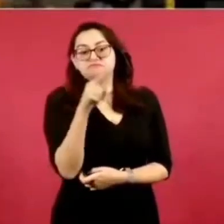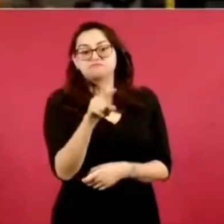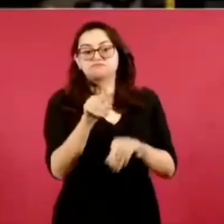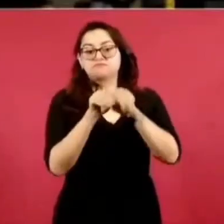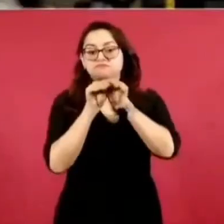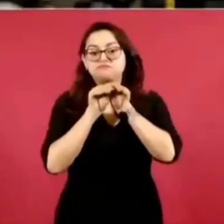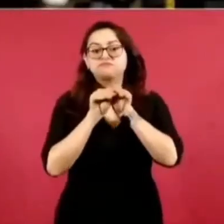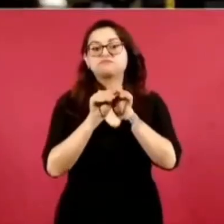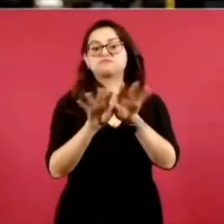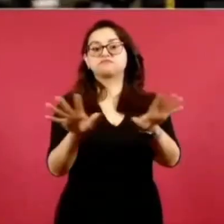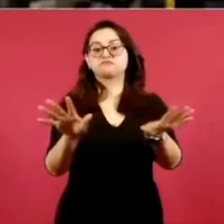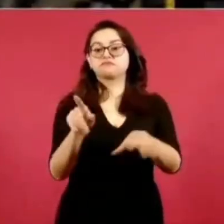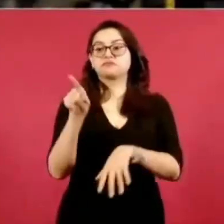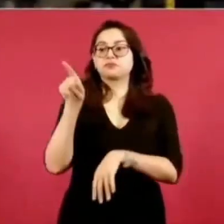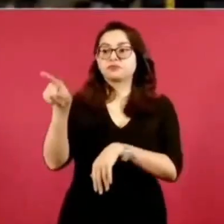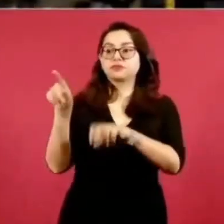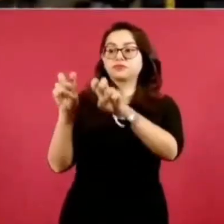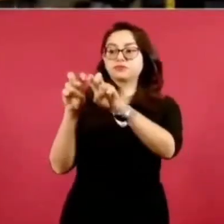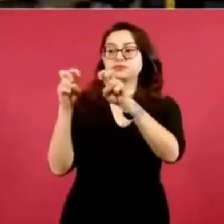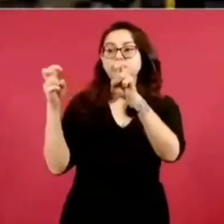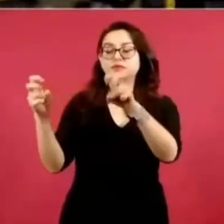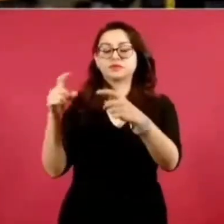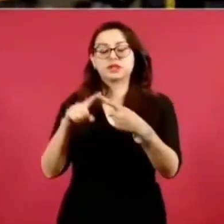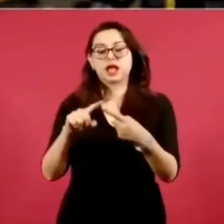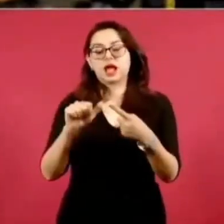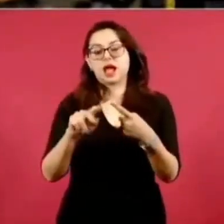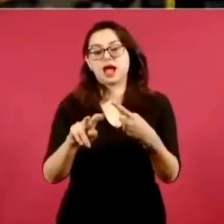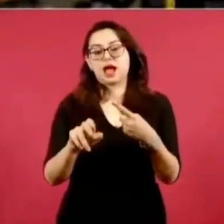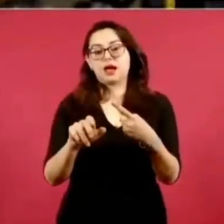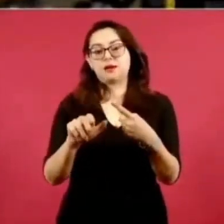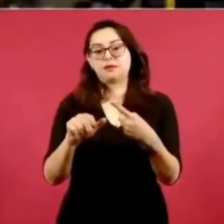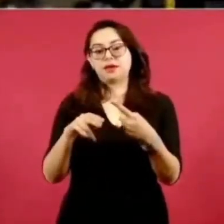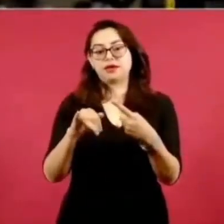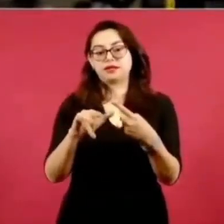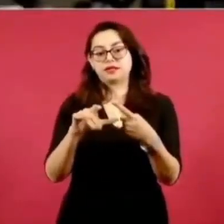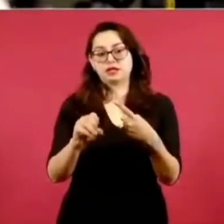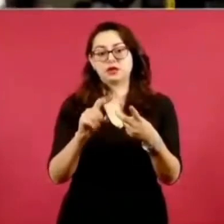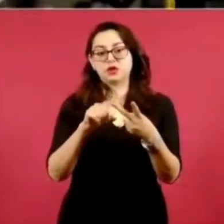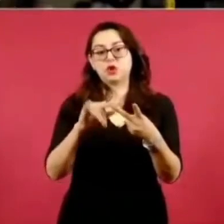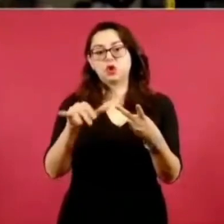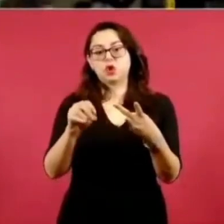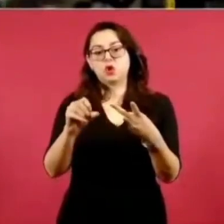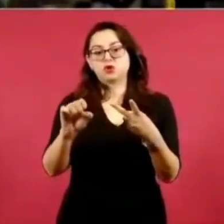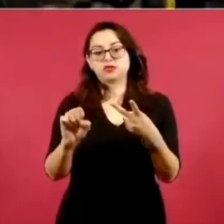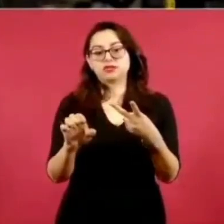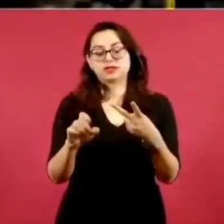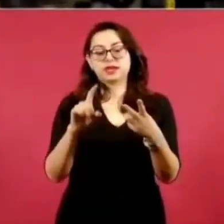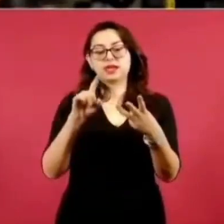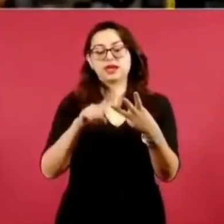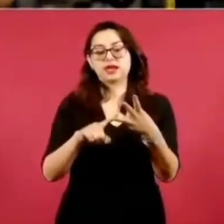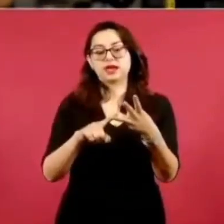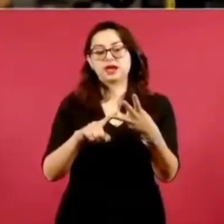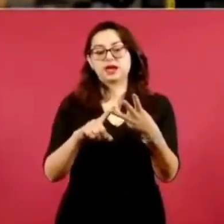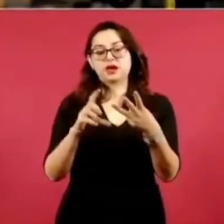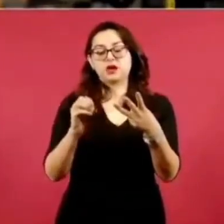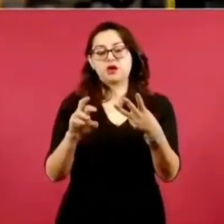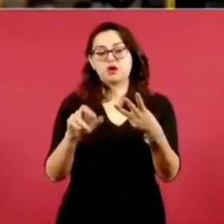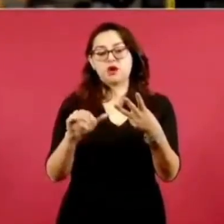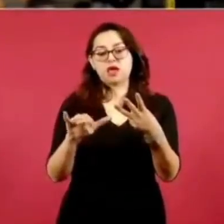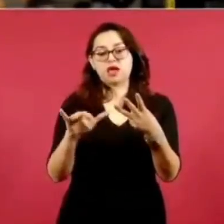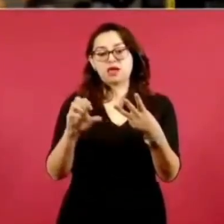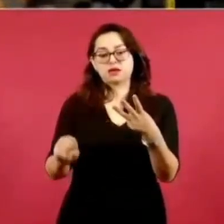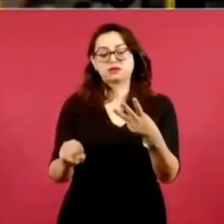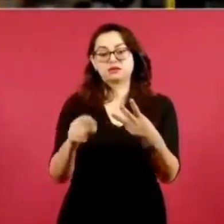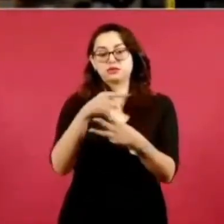pública de los magistrados. Abelino Bravo Cacho, José Ramón Jiménez Gutiérrez, Horacio León